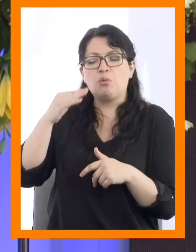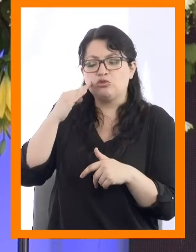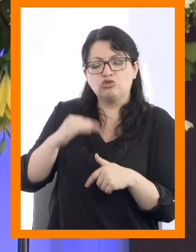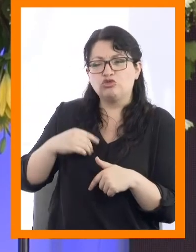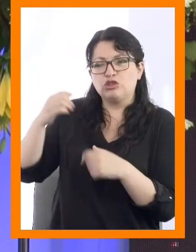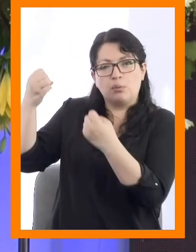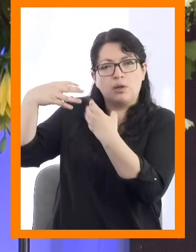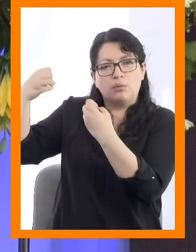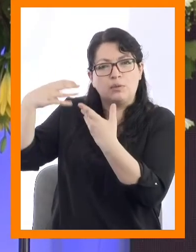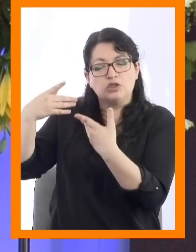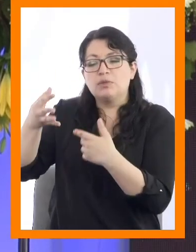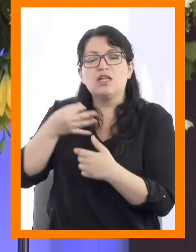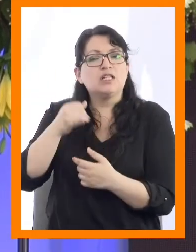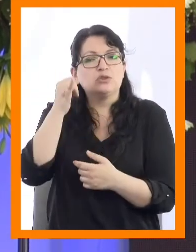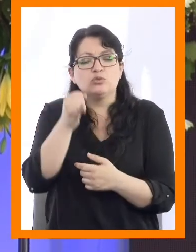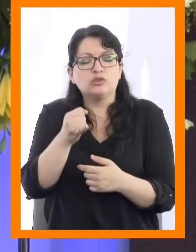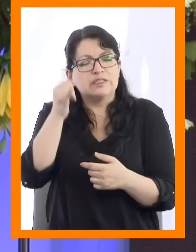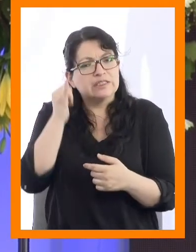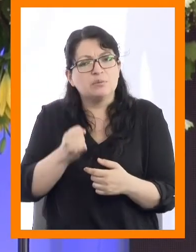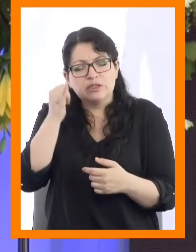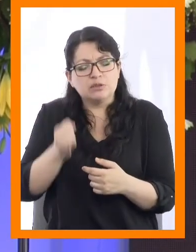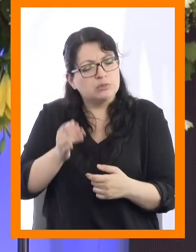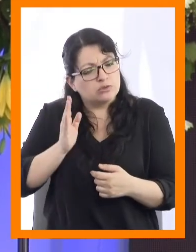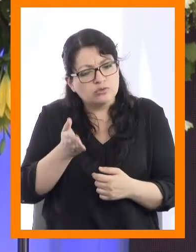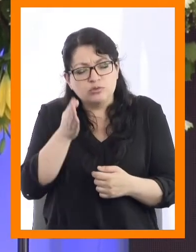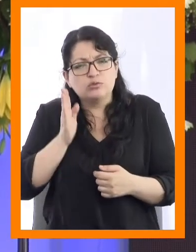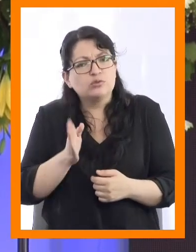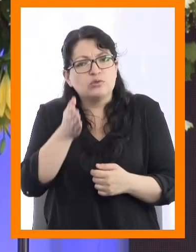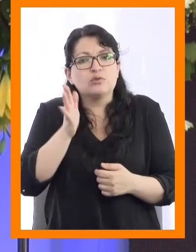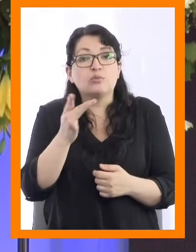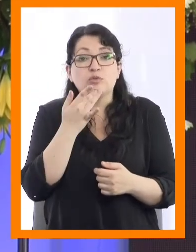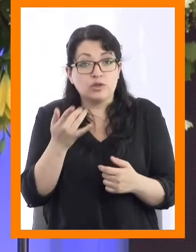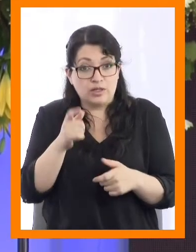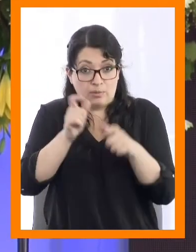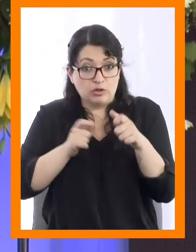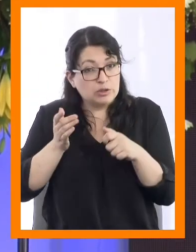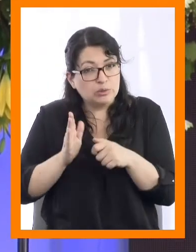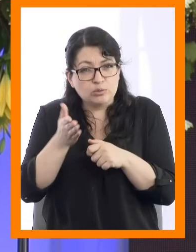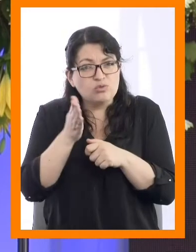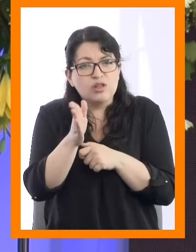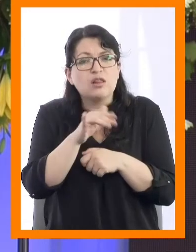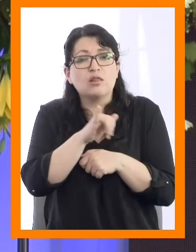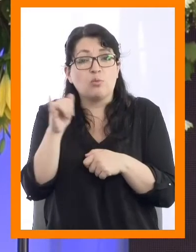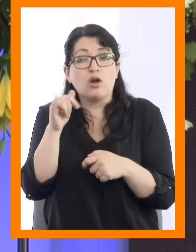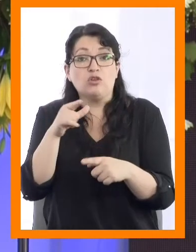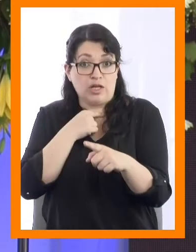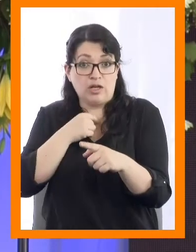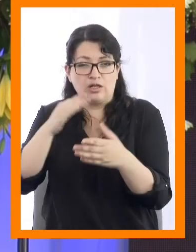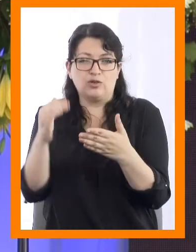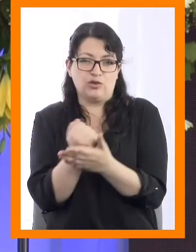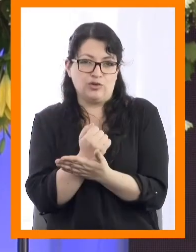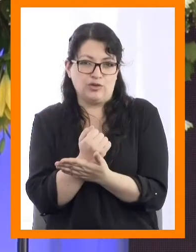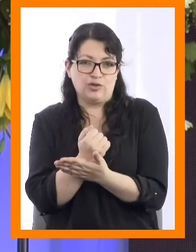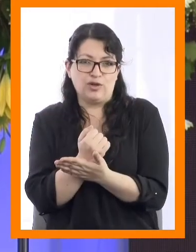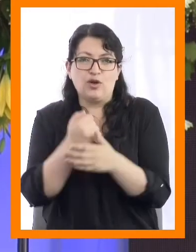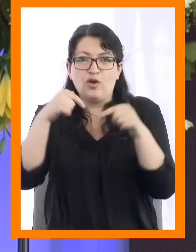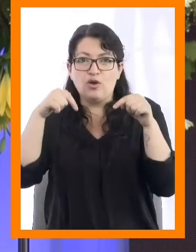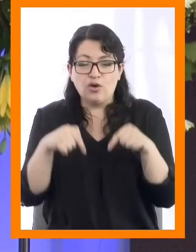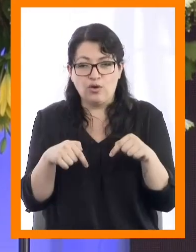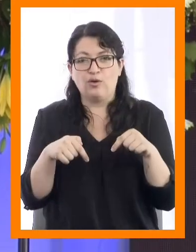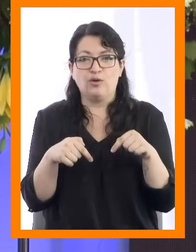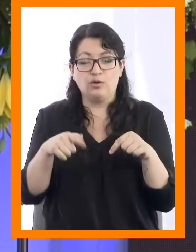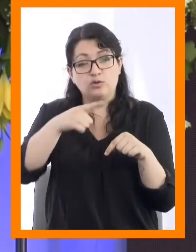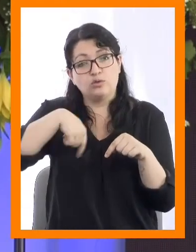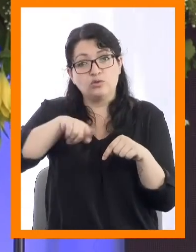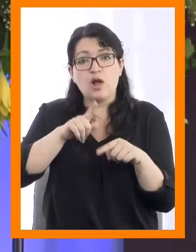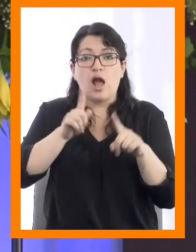...y donde me decía que yo siempre tenía que ser perseverante porque las personas que somos perseverantes logramos lo que queremos. Hoy nos encontramos